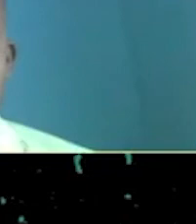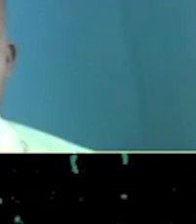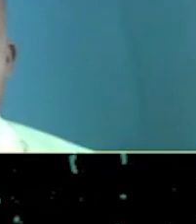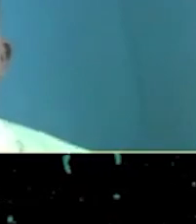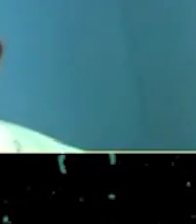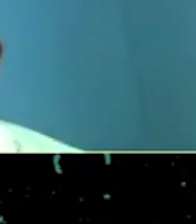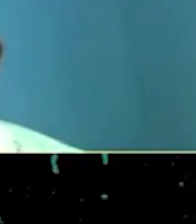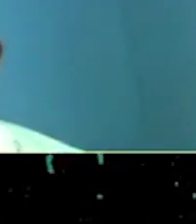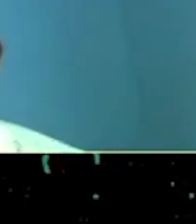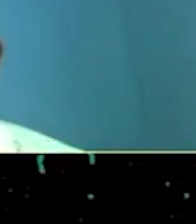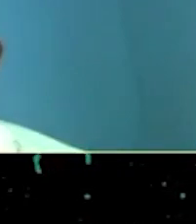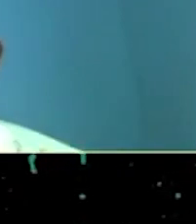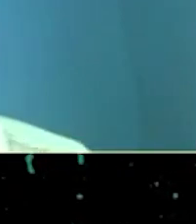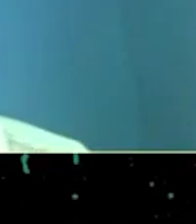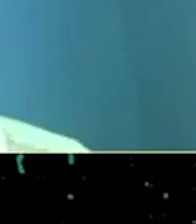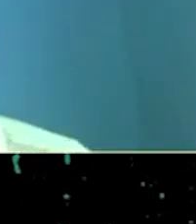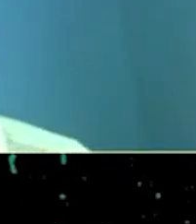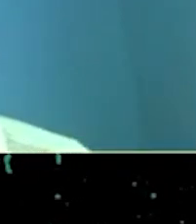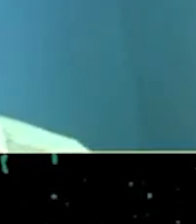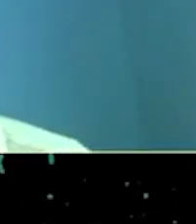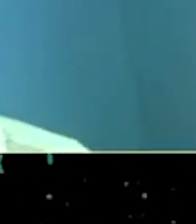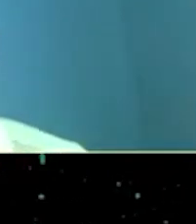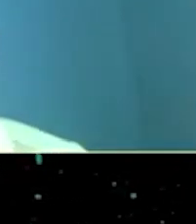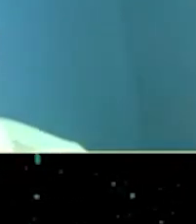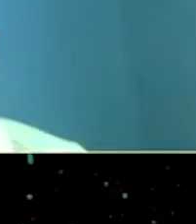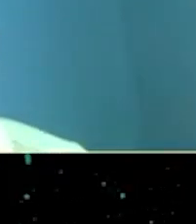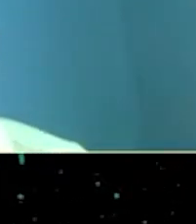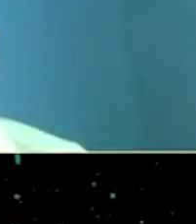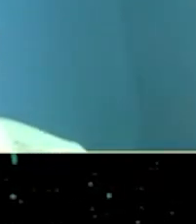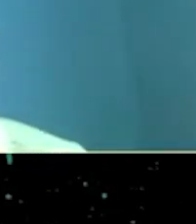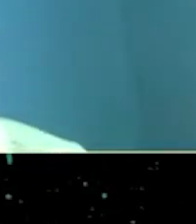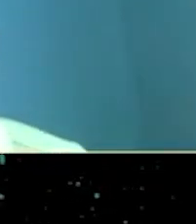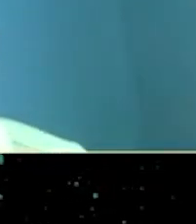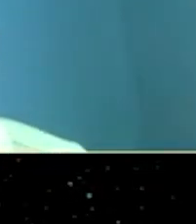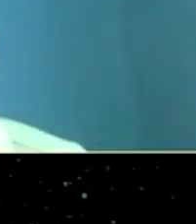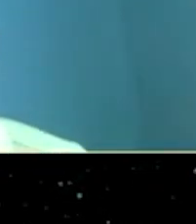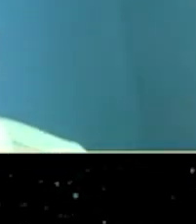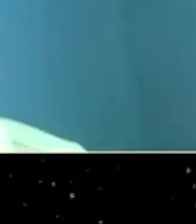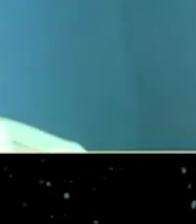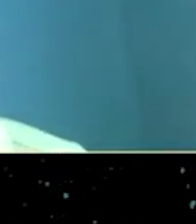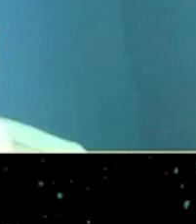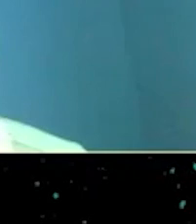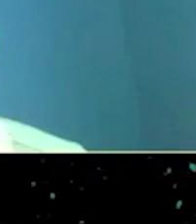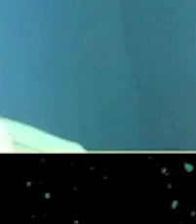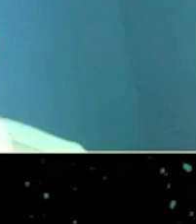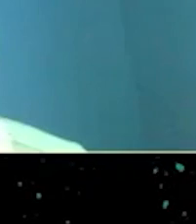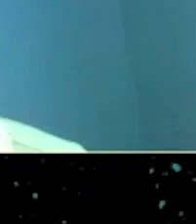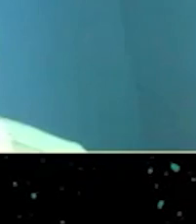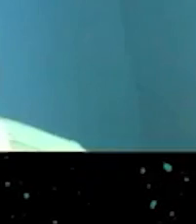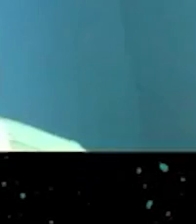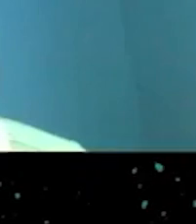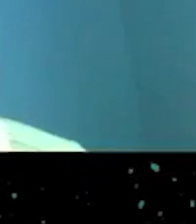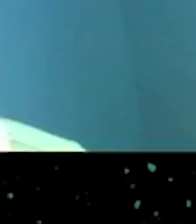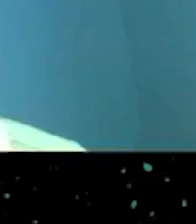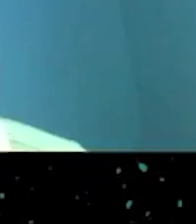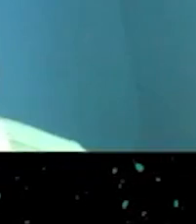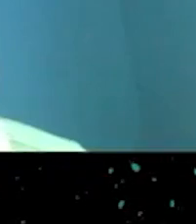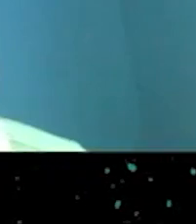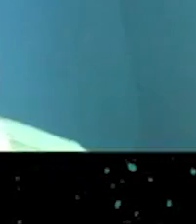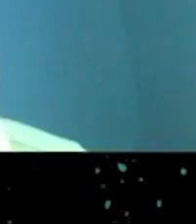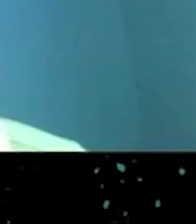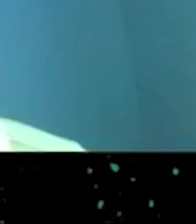si si me escuchan si si si te escuchamos si